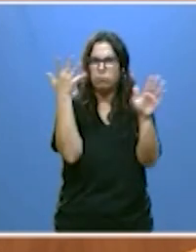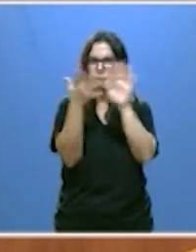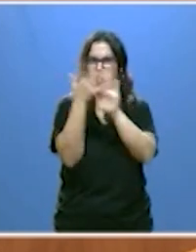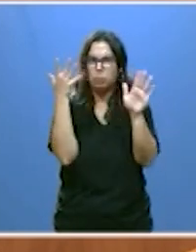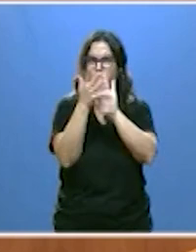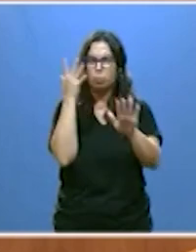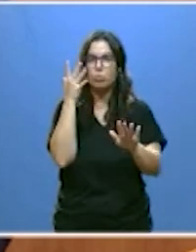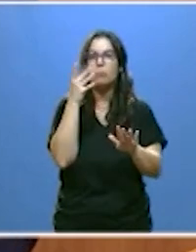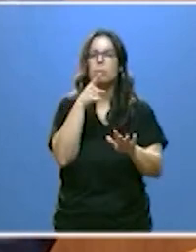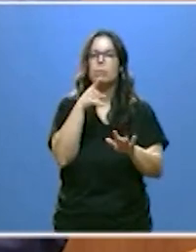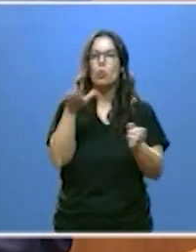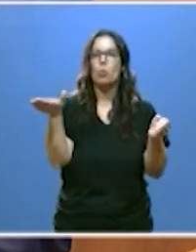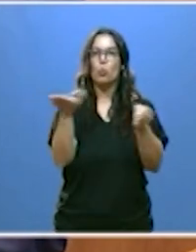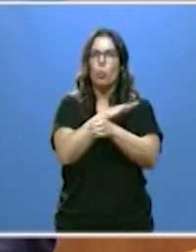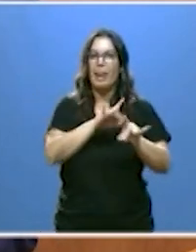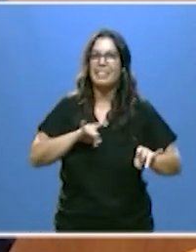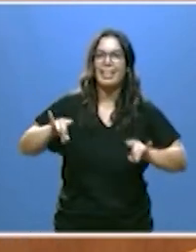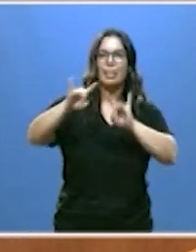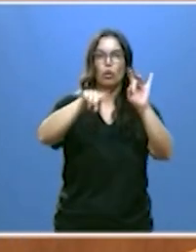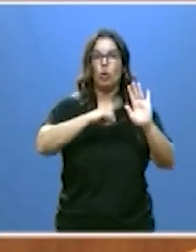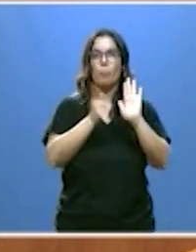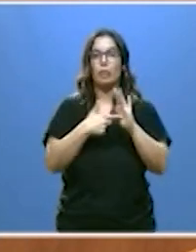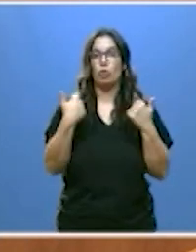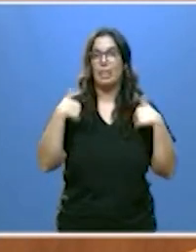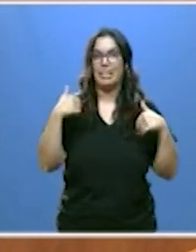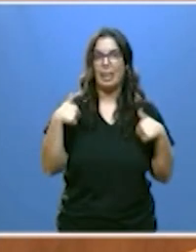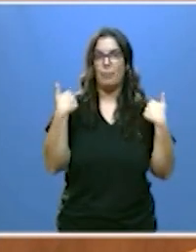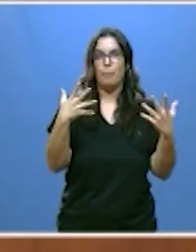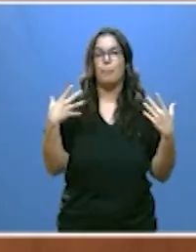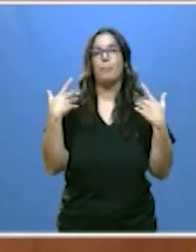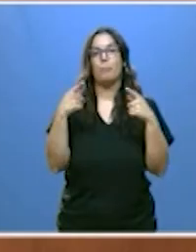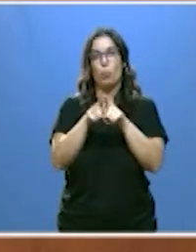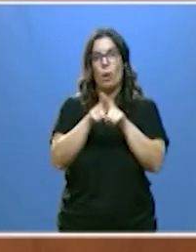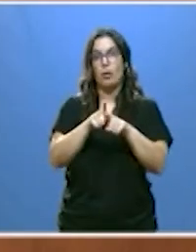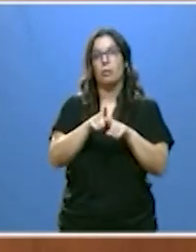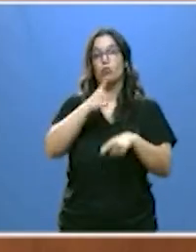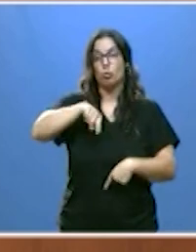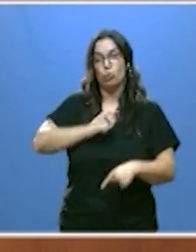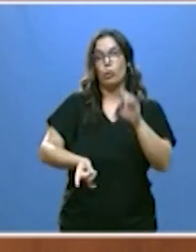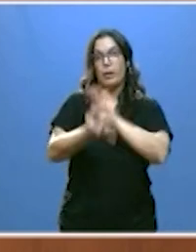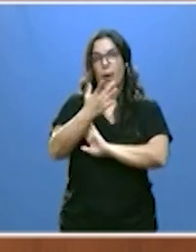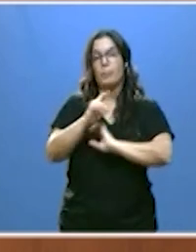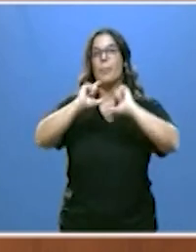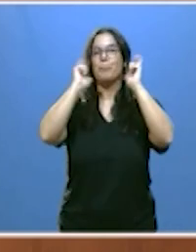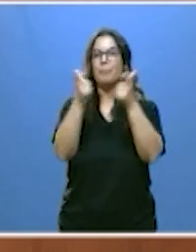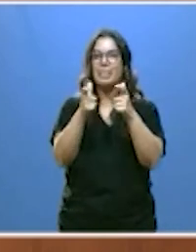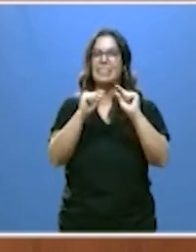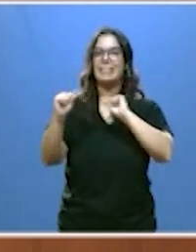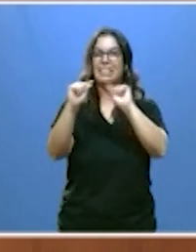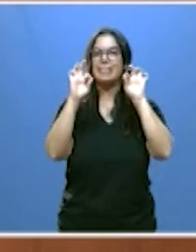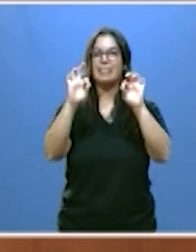altas prestaciones llegue a todo el territorio cuanto antes para eso constituiremos la mesa de las telecomunicaciones